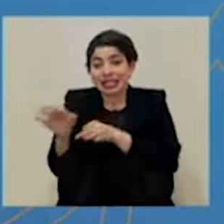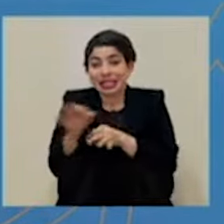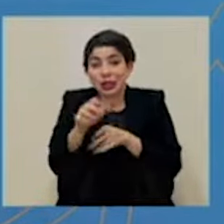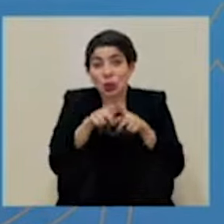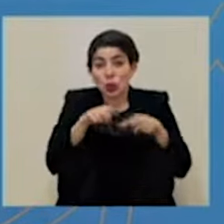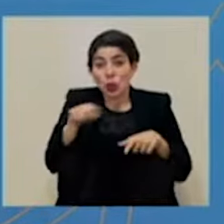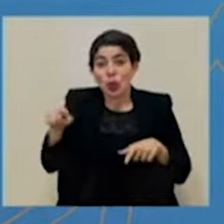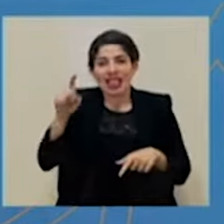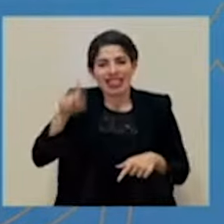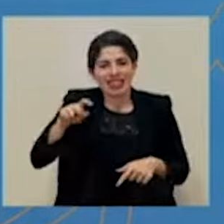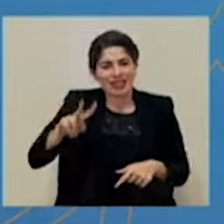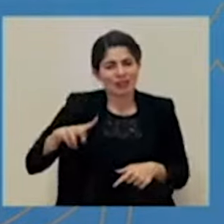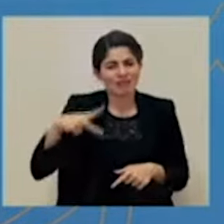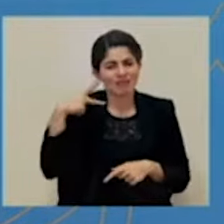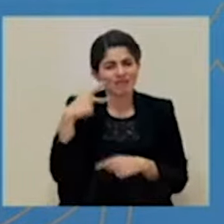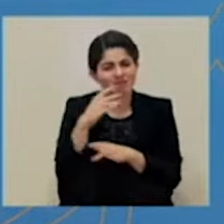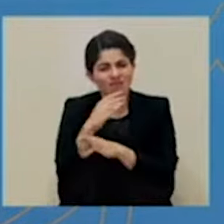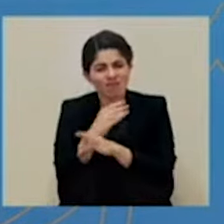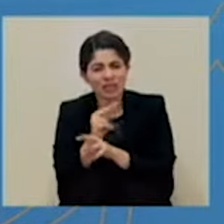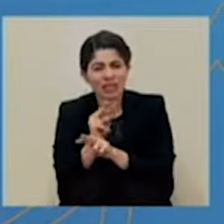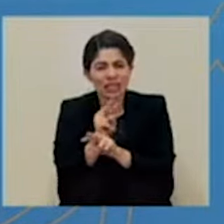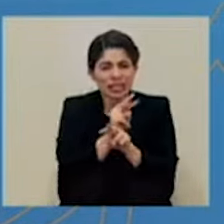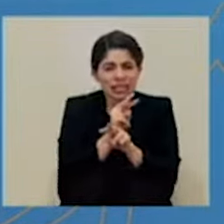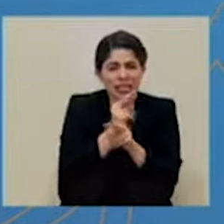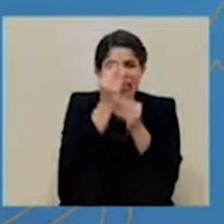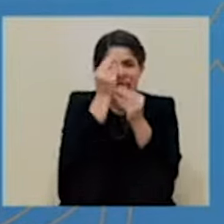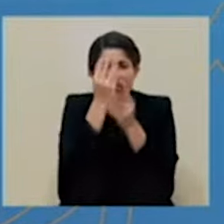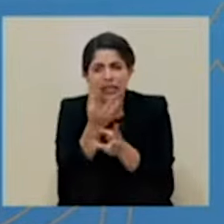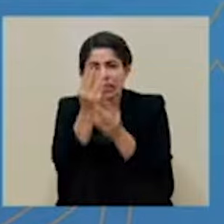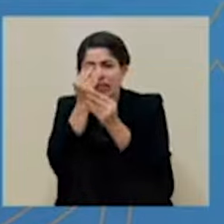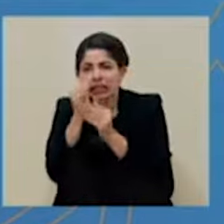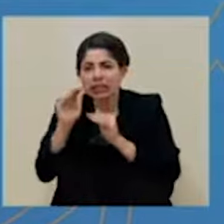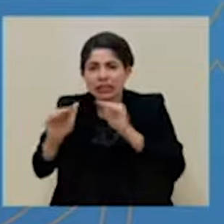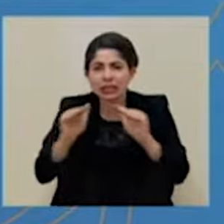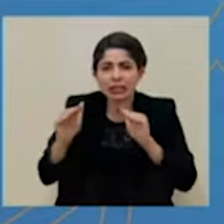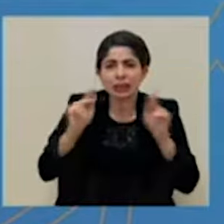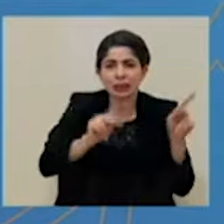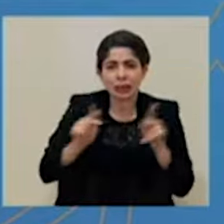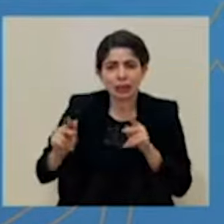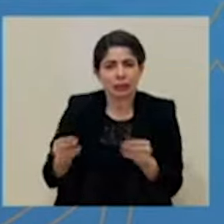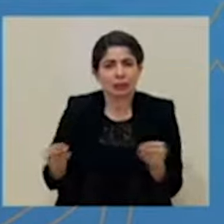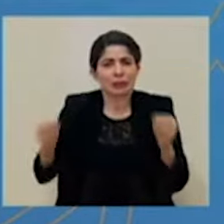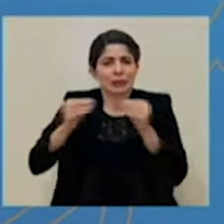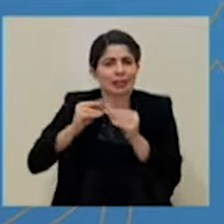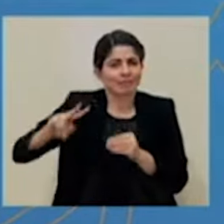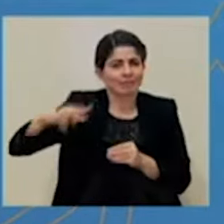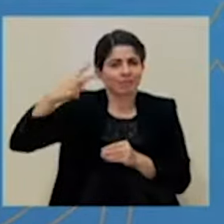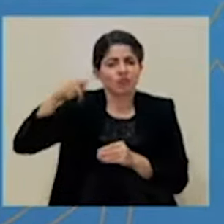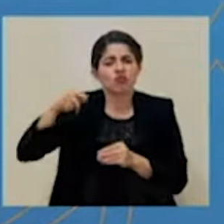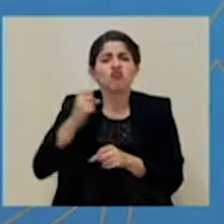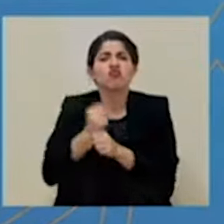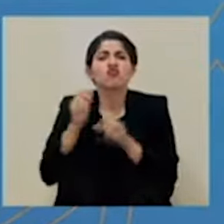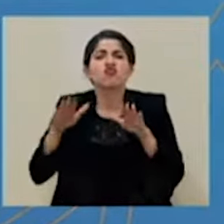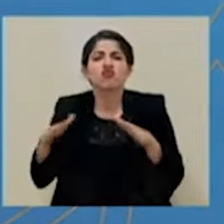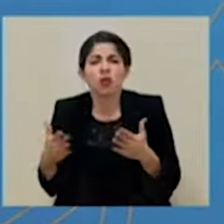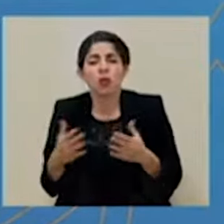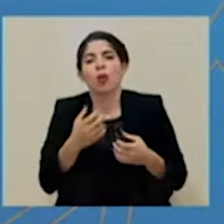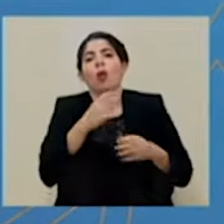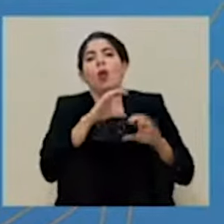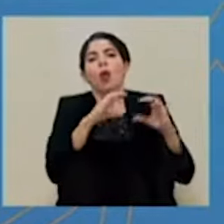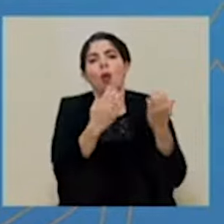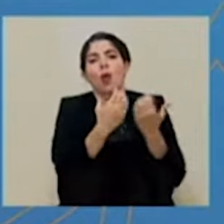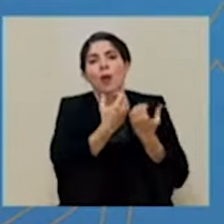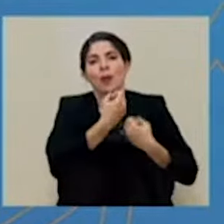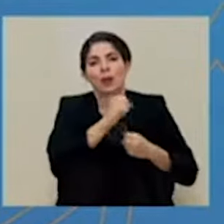de prevención, la vigilancia, la información a la comunidad, y esto se hace en conjunto con el Comité Municipal de